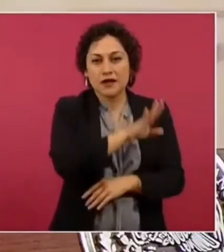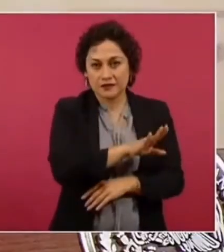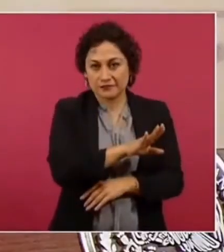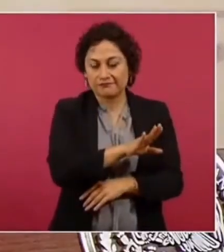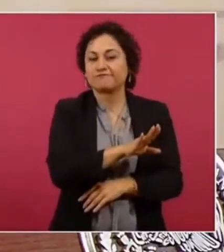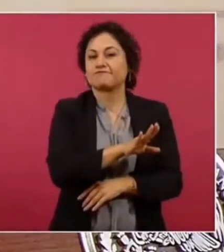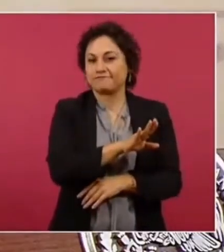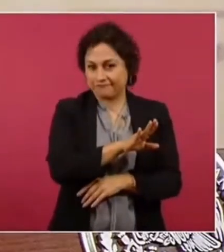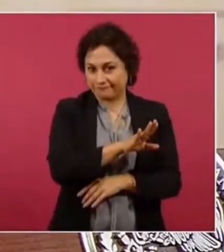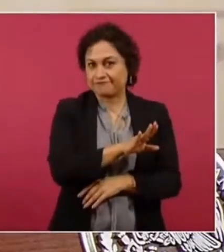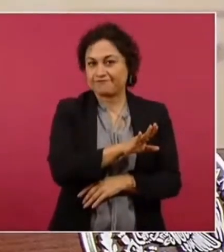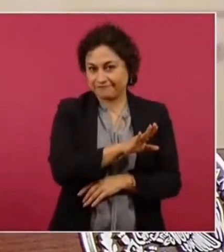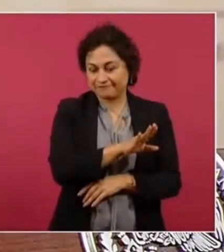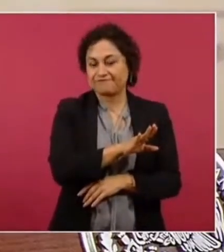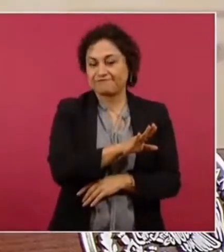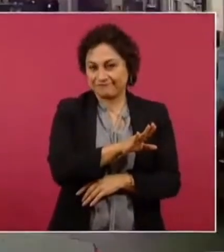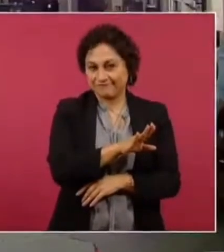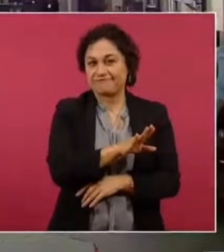este